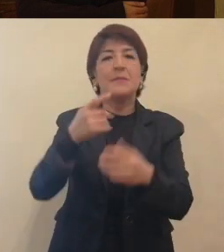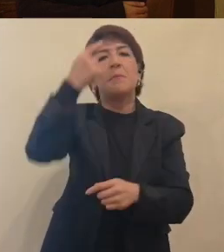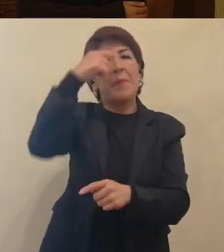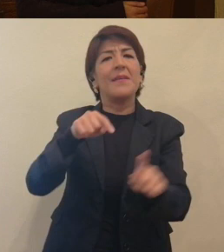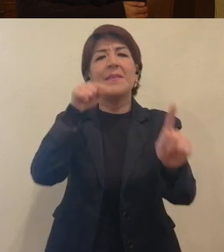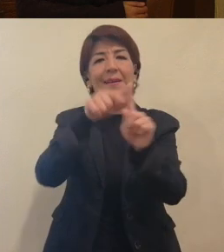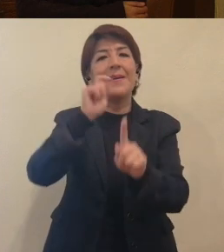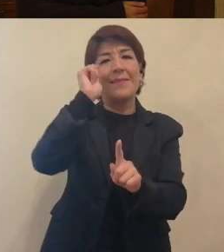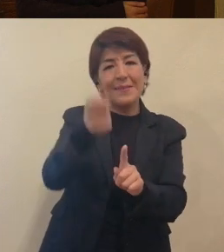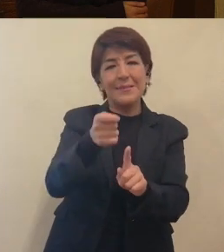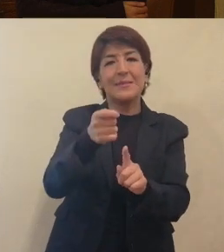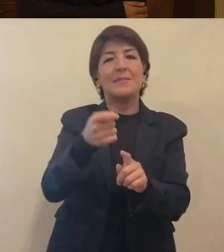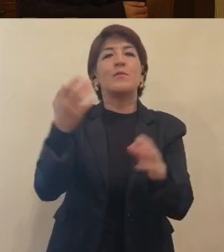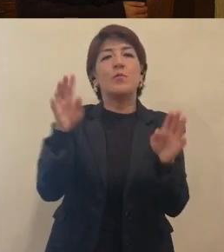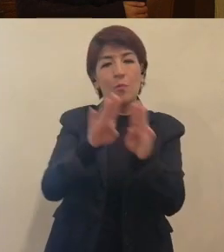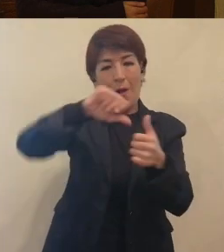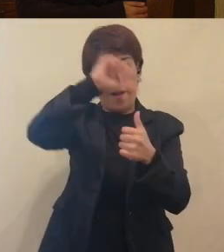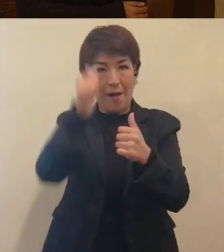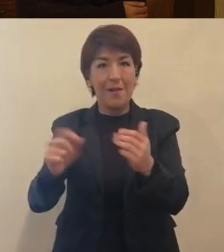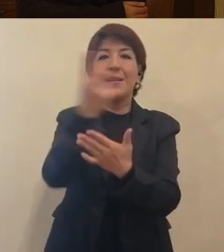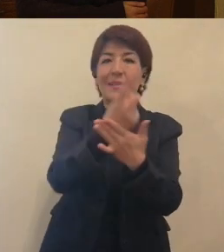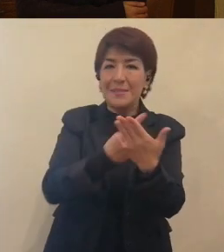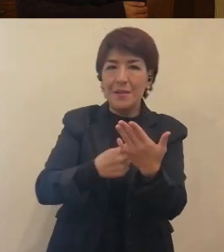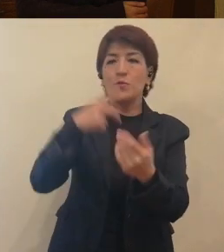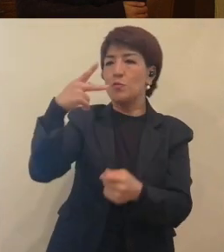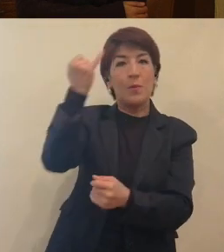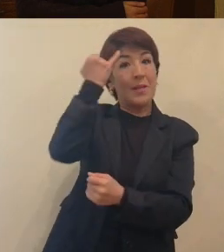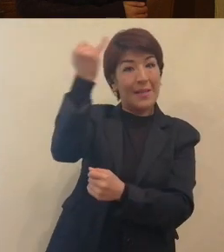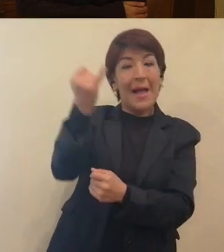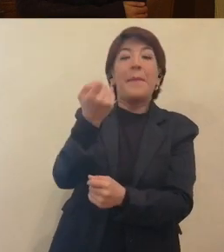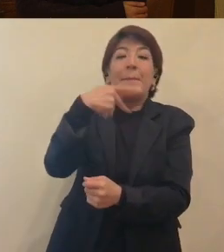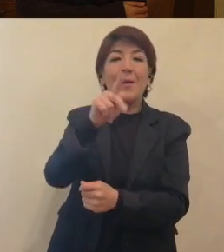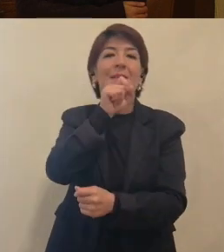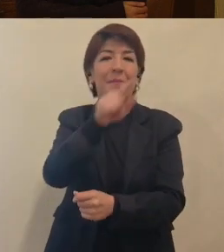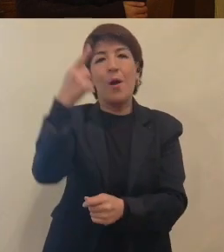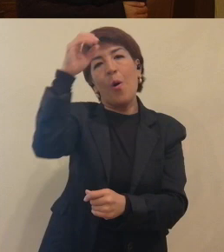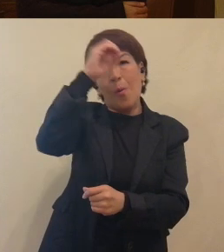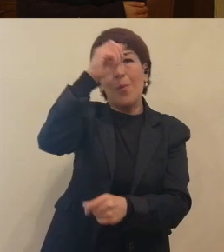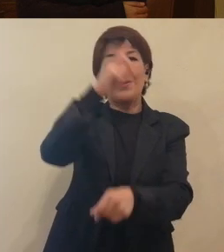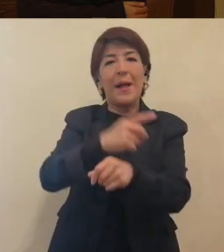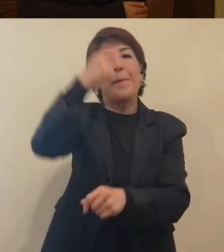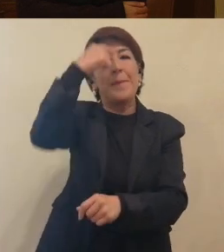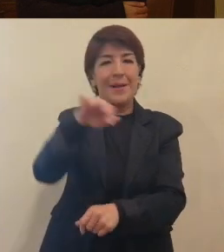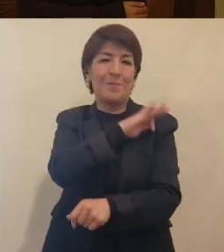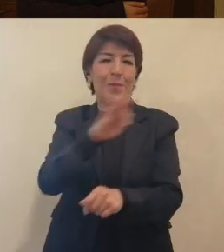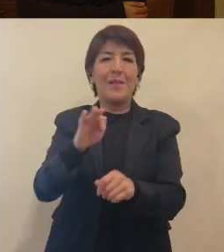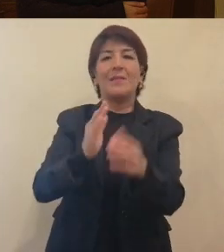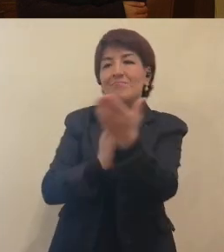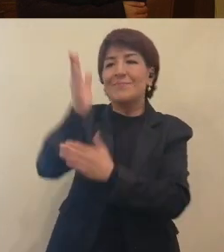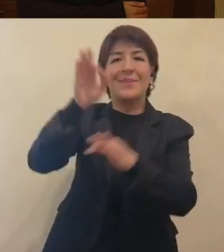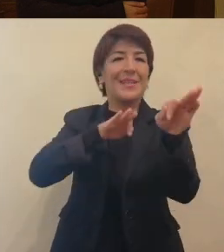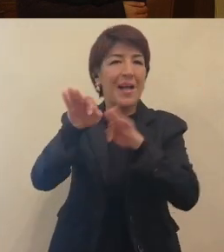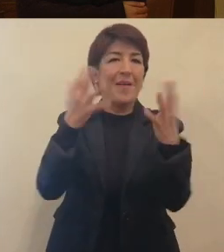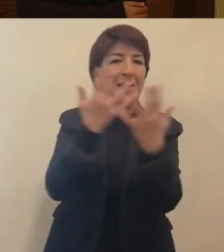se busquen no solamente las artes del diseño impactando en ellos, sino que también sea una oportunidad de labor, bueno, de